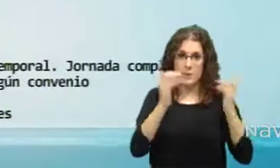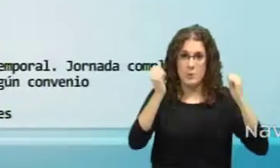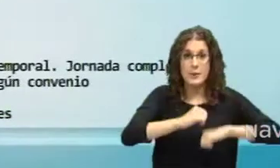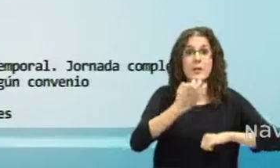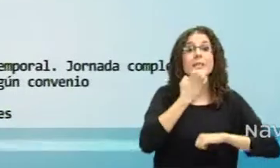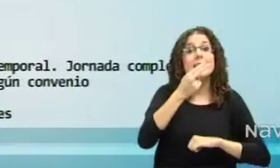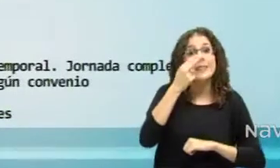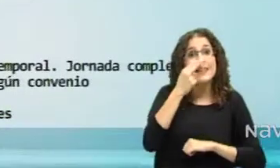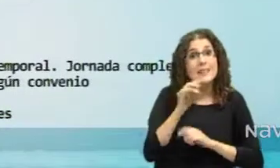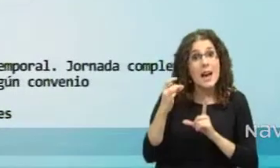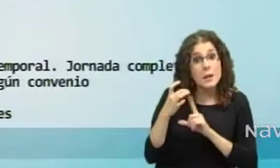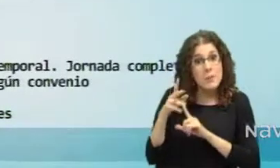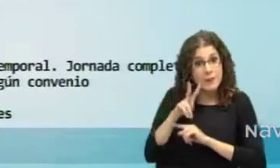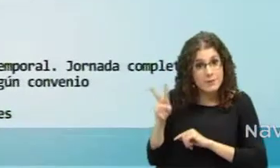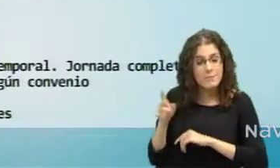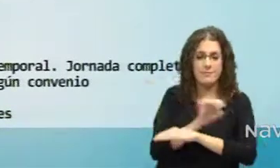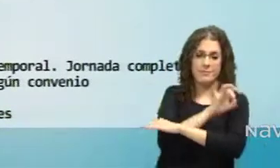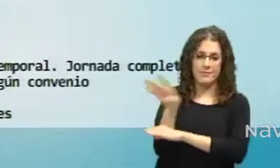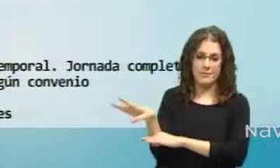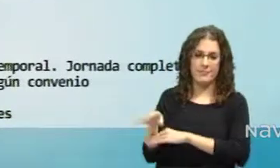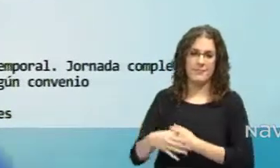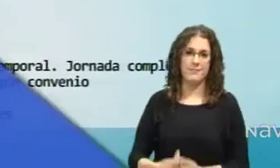electrónico vea.citsa.es.